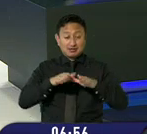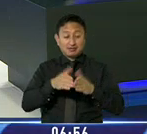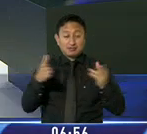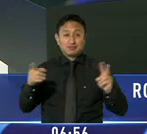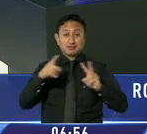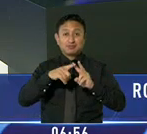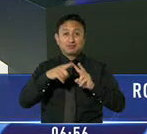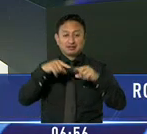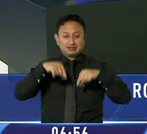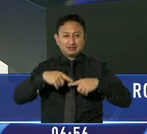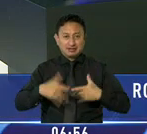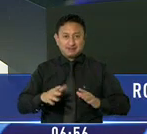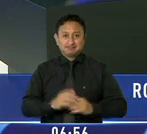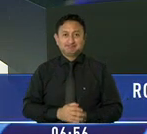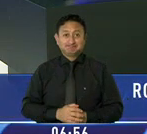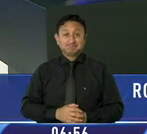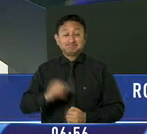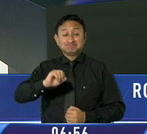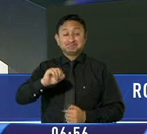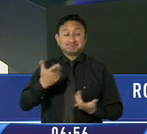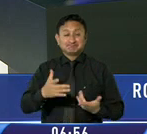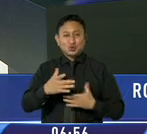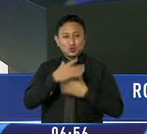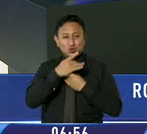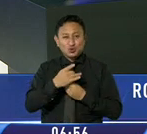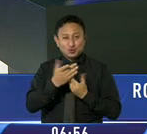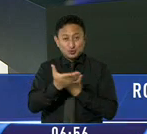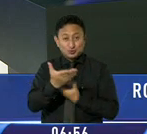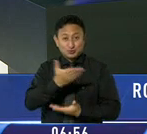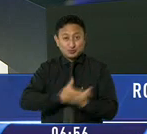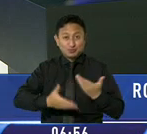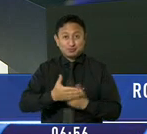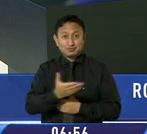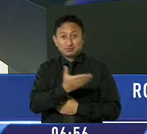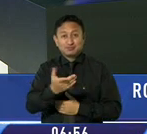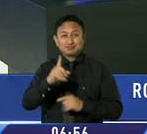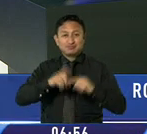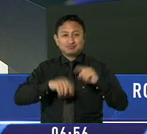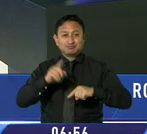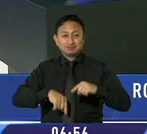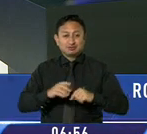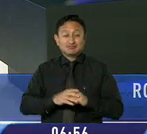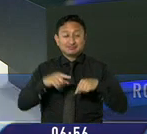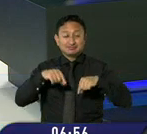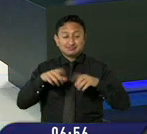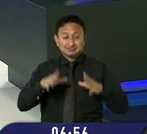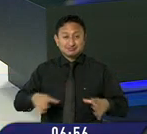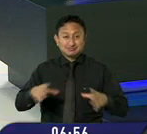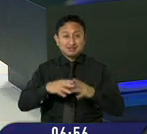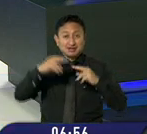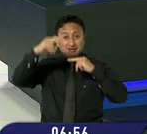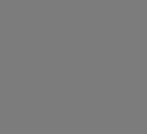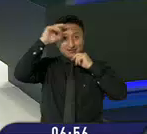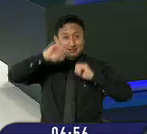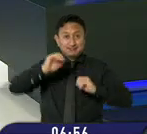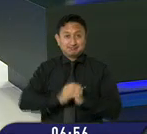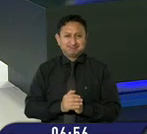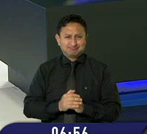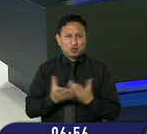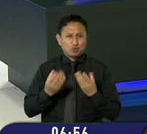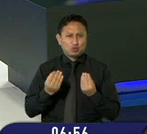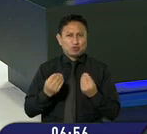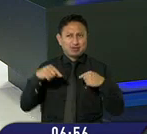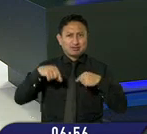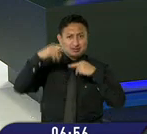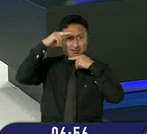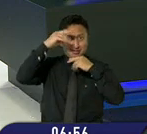Comercio TV a nuestras pantallas. Así es, un gusto siempre poder compartir con ustedes, amigos televidentes, este espacio de noticias, tenemos importante